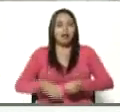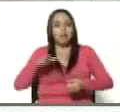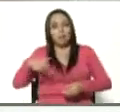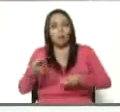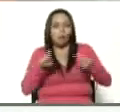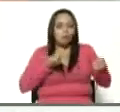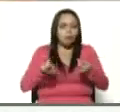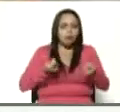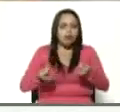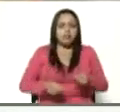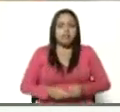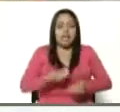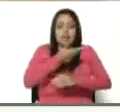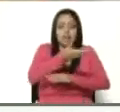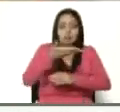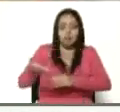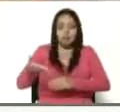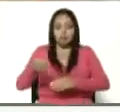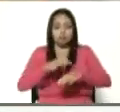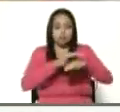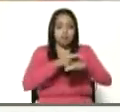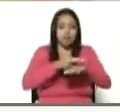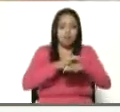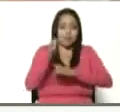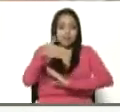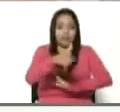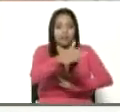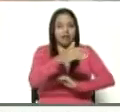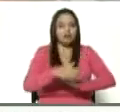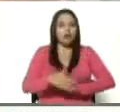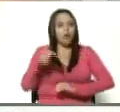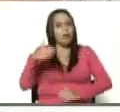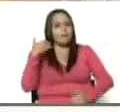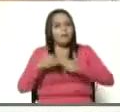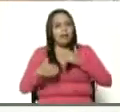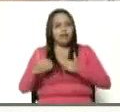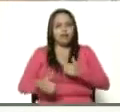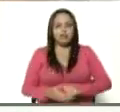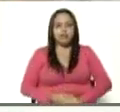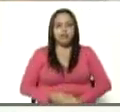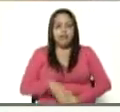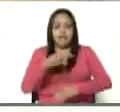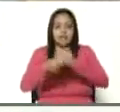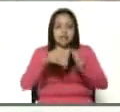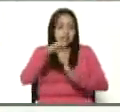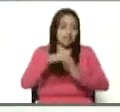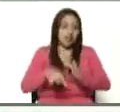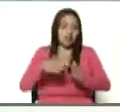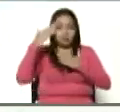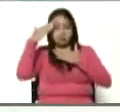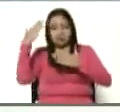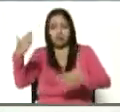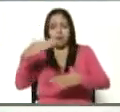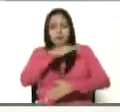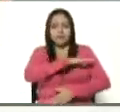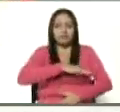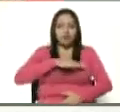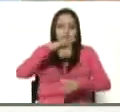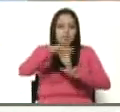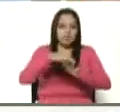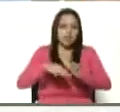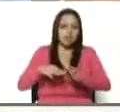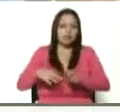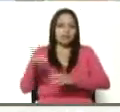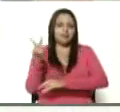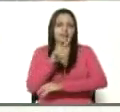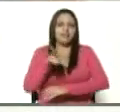la distribución de la proteína pesquera. Presidente, hoy miércoles productivo queremos saludar a toda la gran misión agrovenezuela que está haciendo un excelente